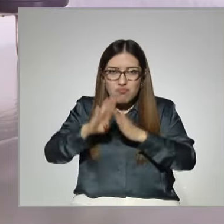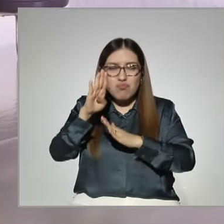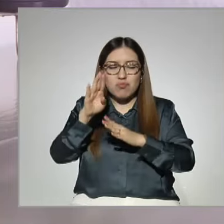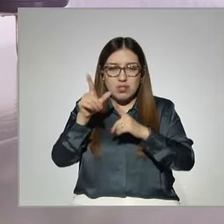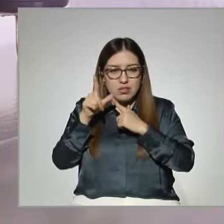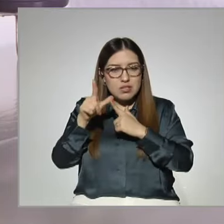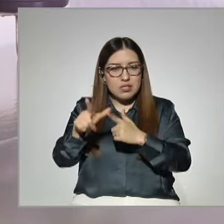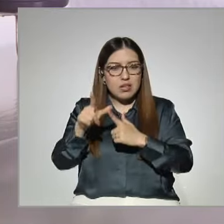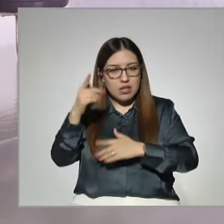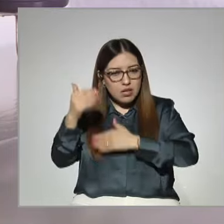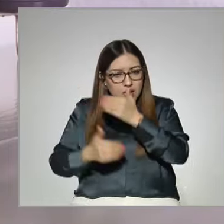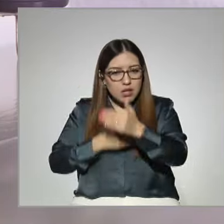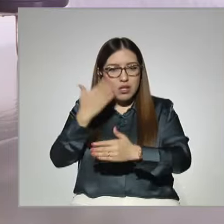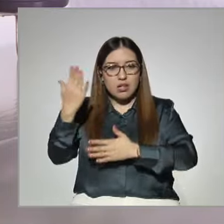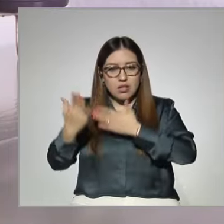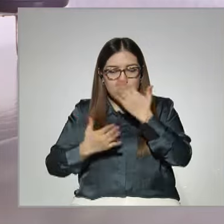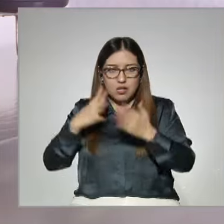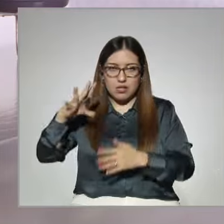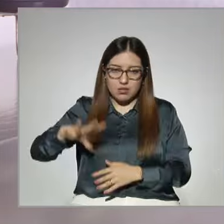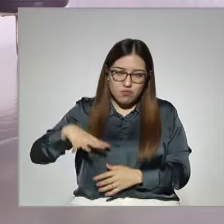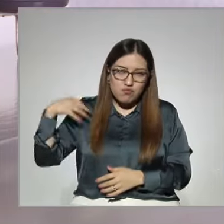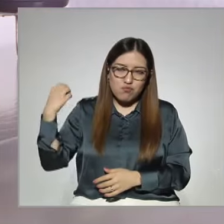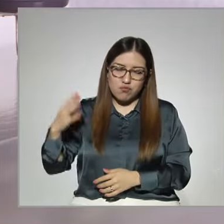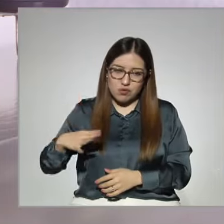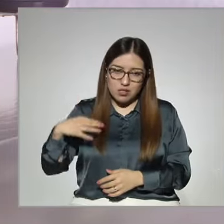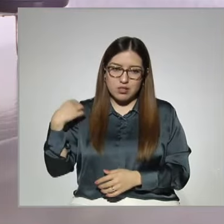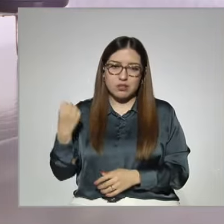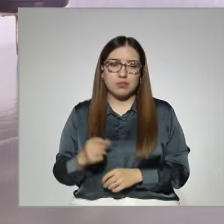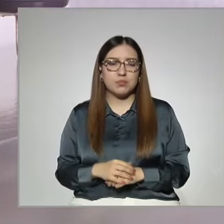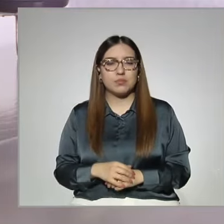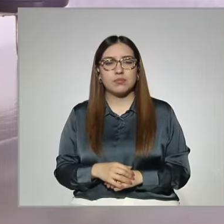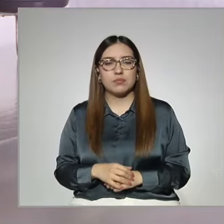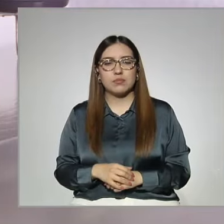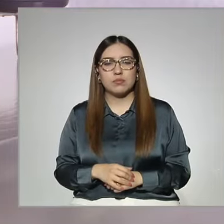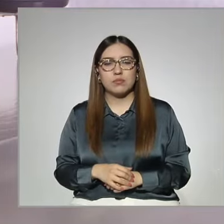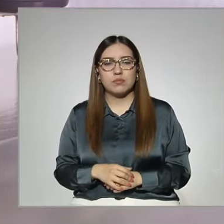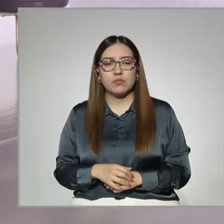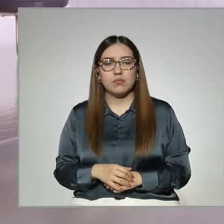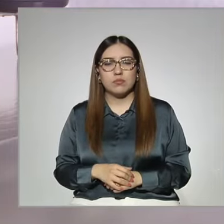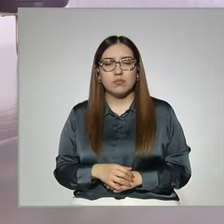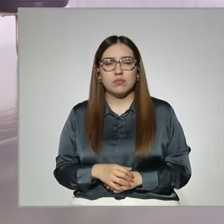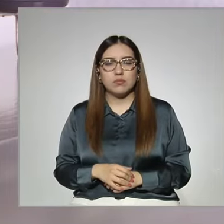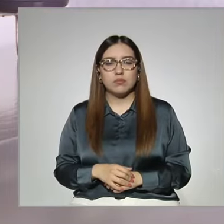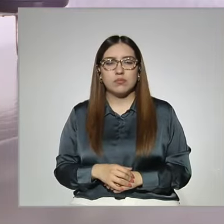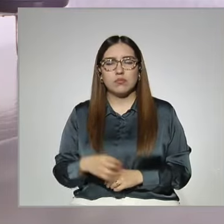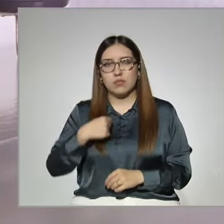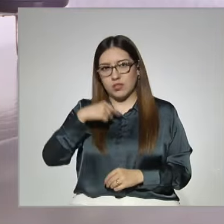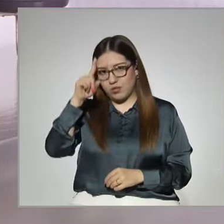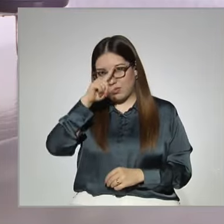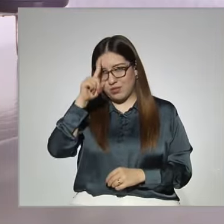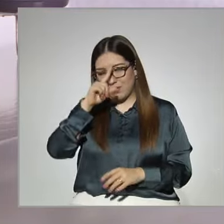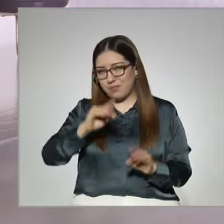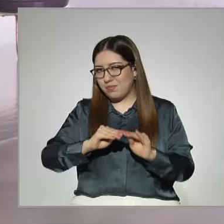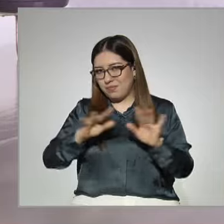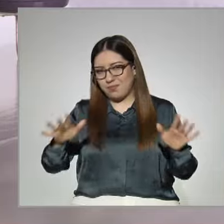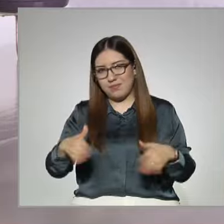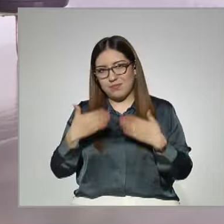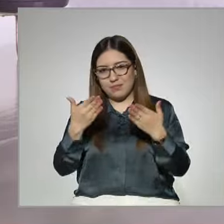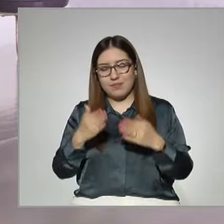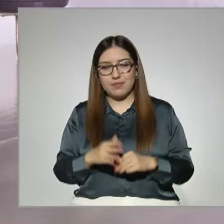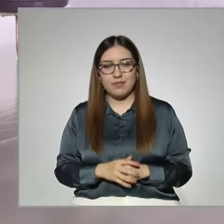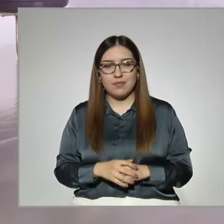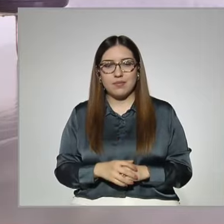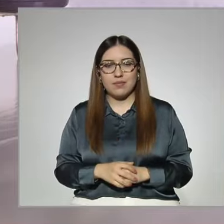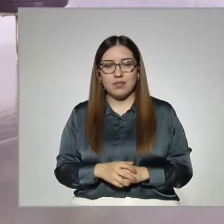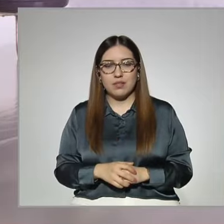bueno, tenemos que llegar a algún lugar, ¿no? Entonces, pues, si es parte de, pues, les puedo recomendar bastante eso, porque, pues, sí te